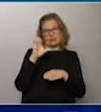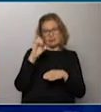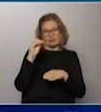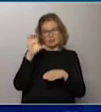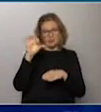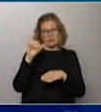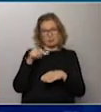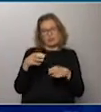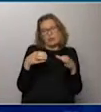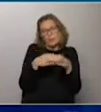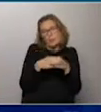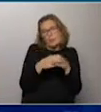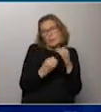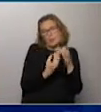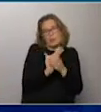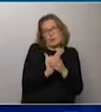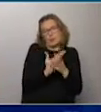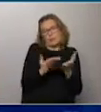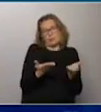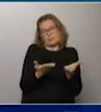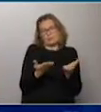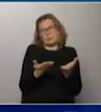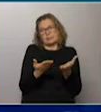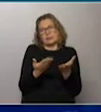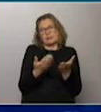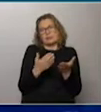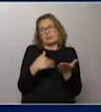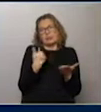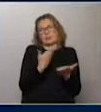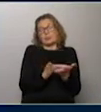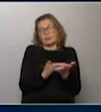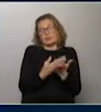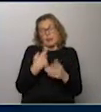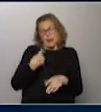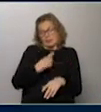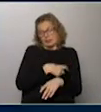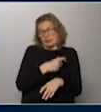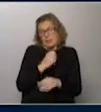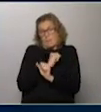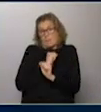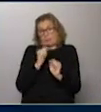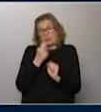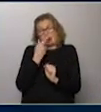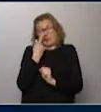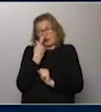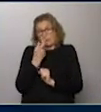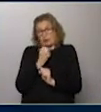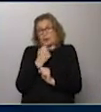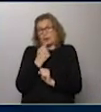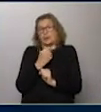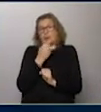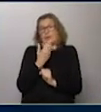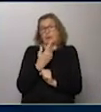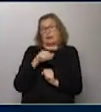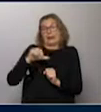figuras de este equipo, con pasado en la selección. Y se le presenta a Peñal una interesante posibilidad de decir, bueno, capaz que